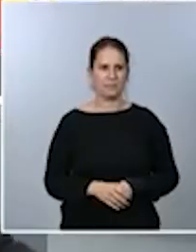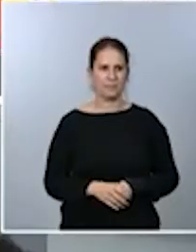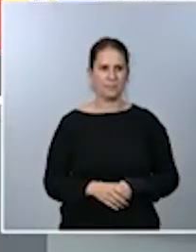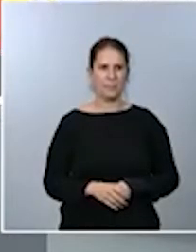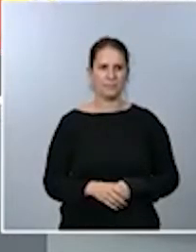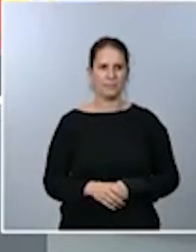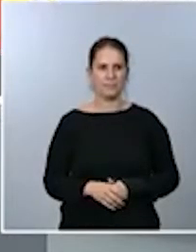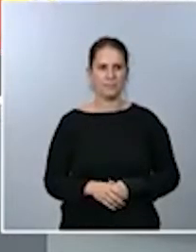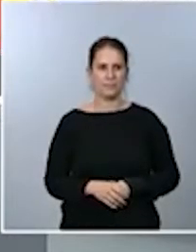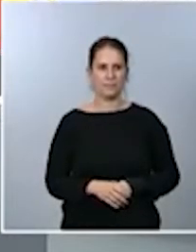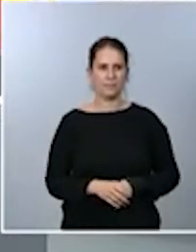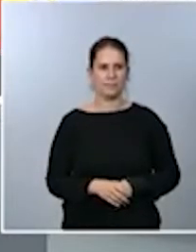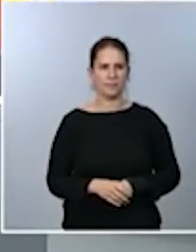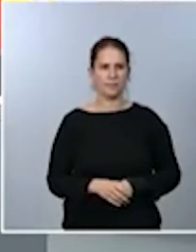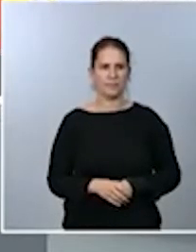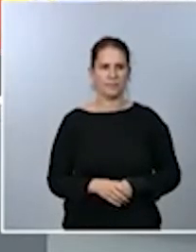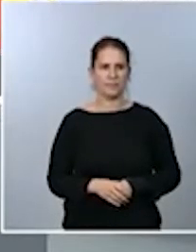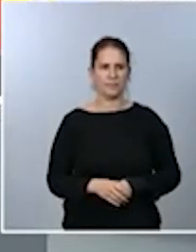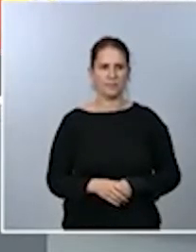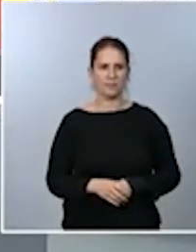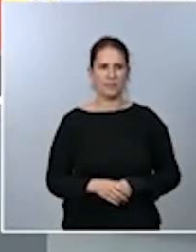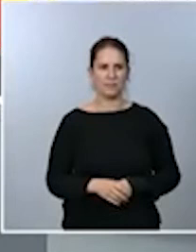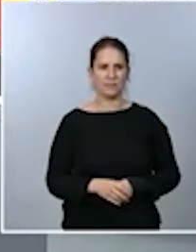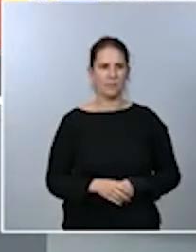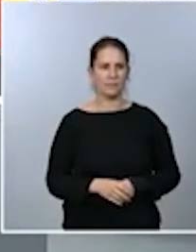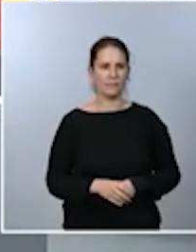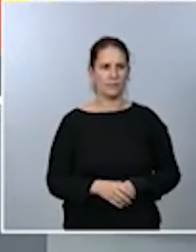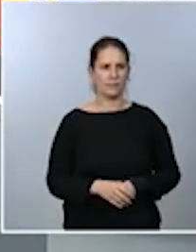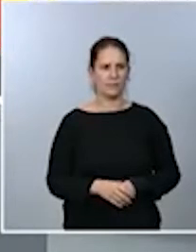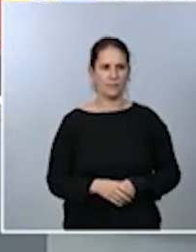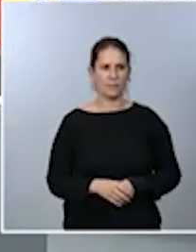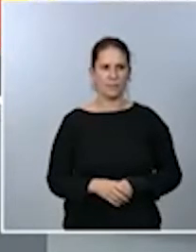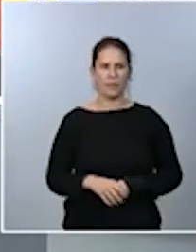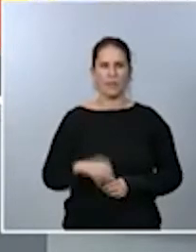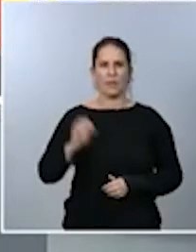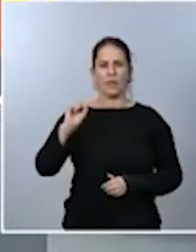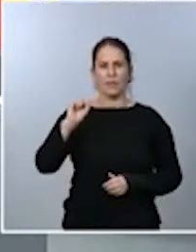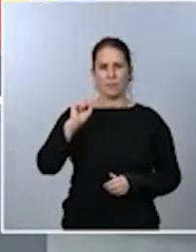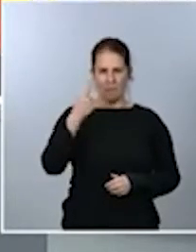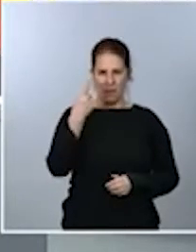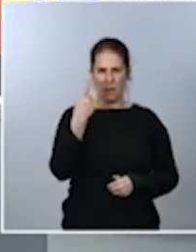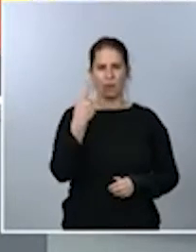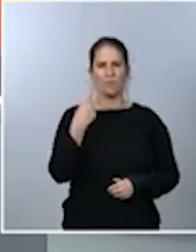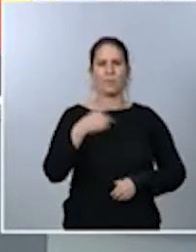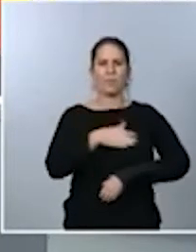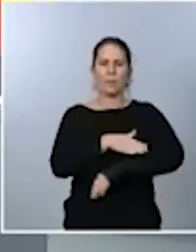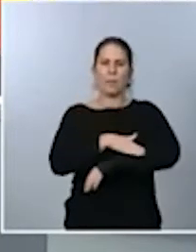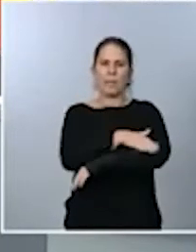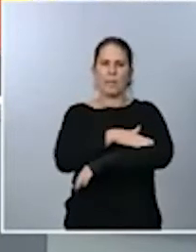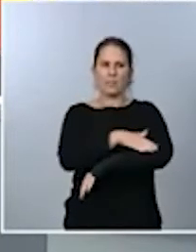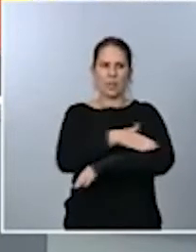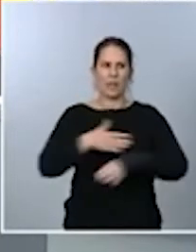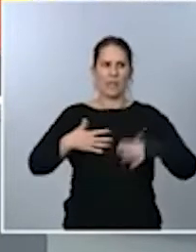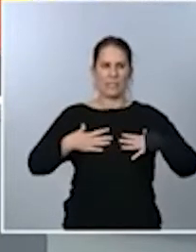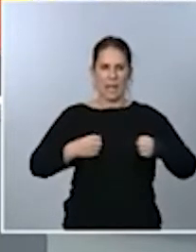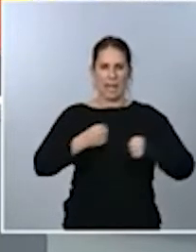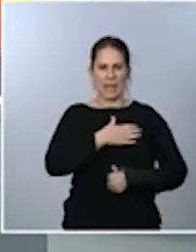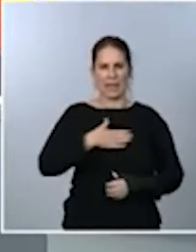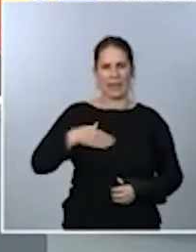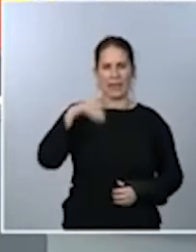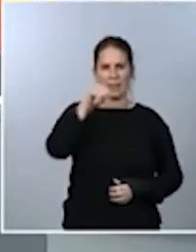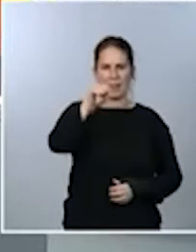Hola, ¿qué tal? Buenas tardes. Sí, en primer lugar, al ministro de Sanidad quería preguntarle si,